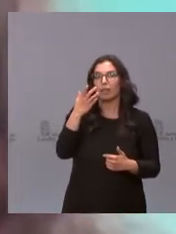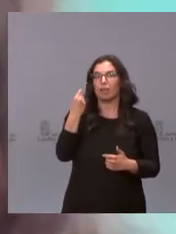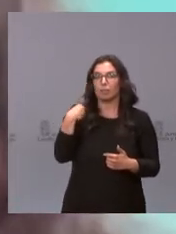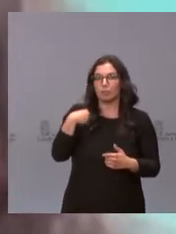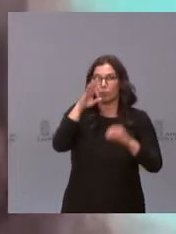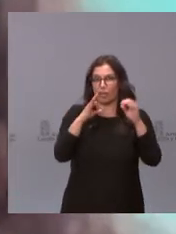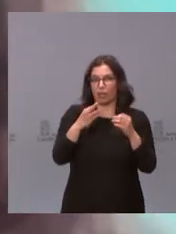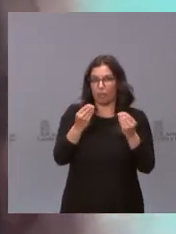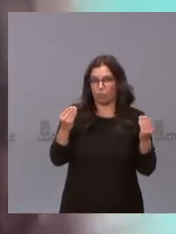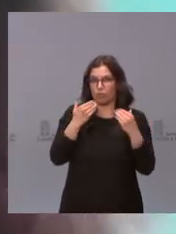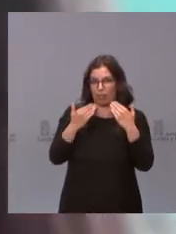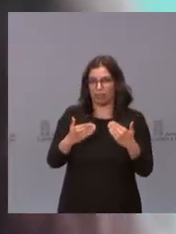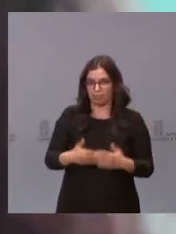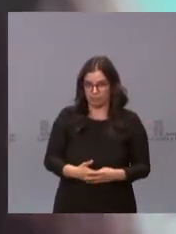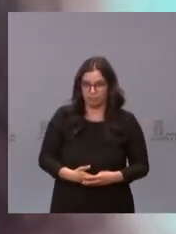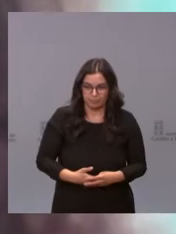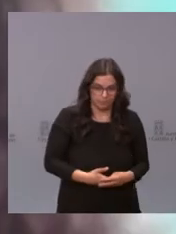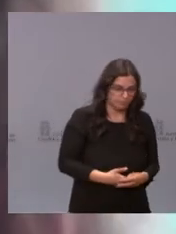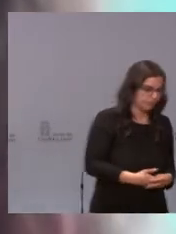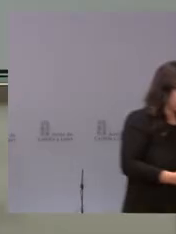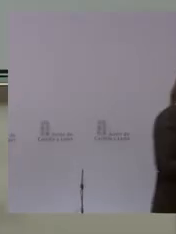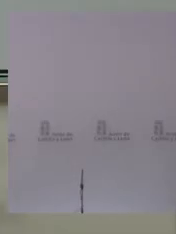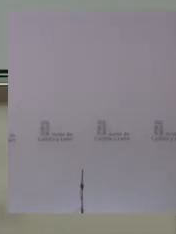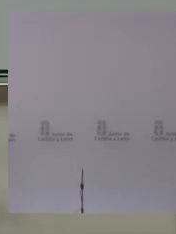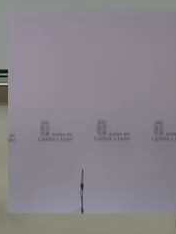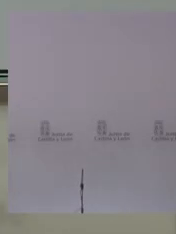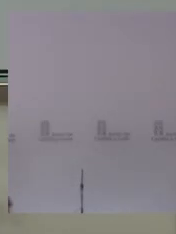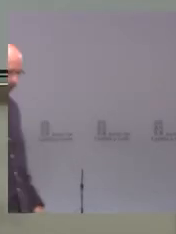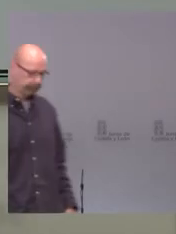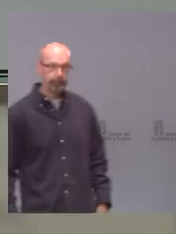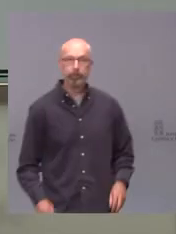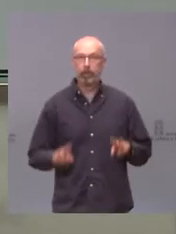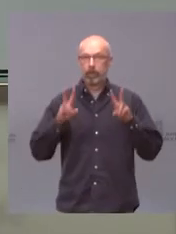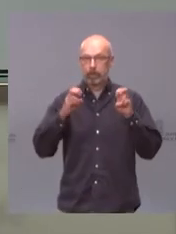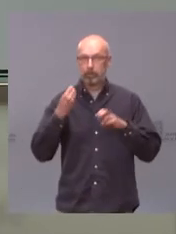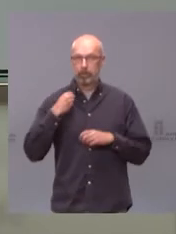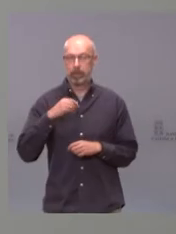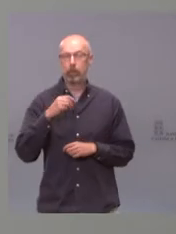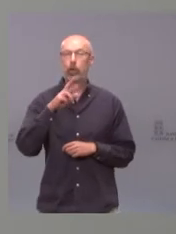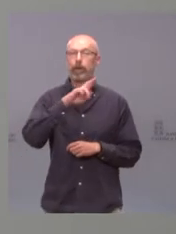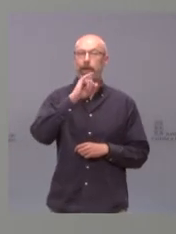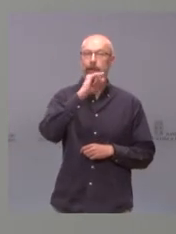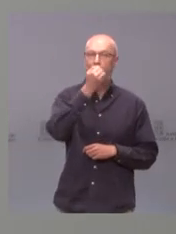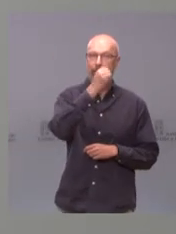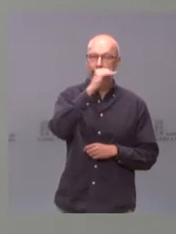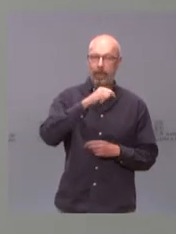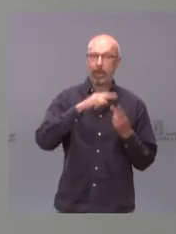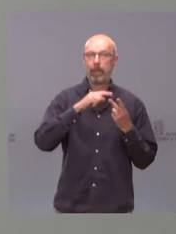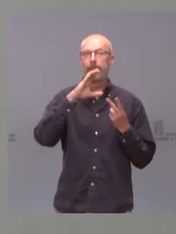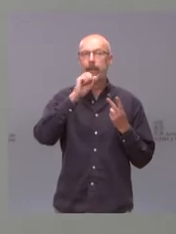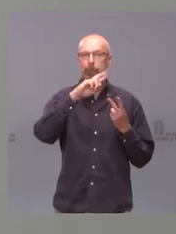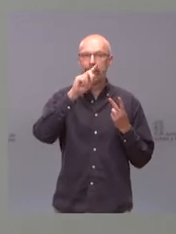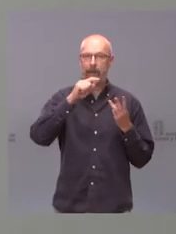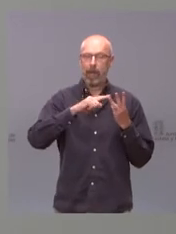muy alta ahora mismo. Gracias. Bueno, el tema de Riaza, Cervera y la Puebla de Gordón, que, por cierto, en estos momentos ya se está haciendo